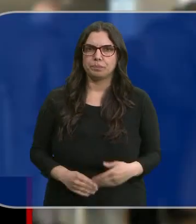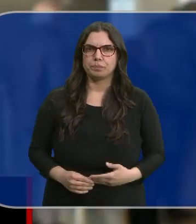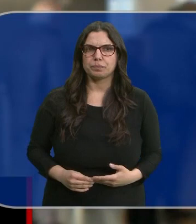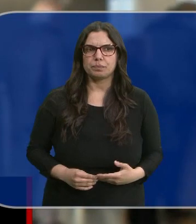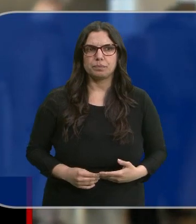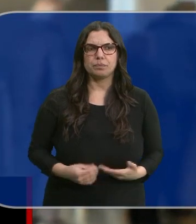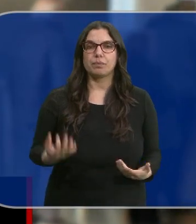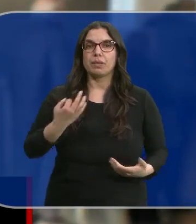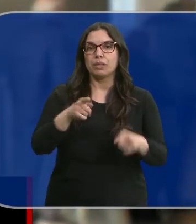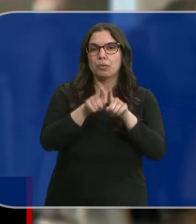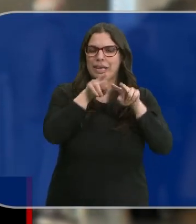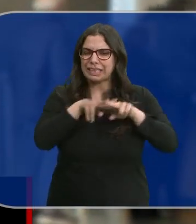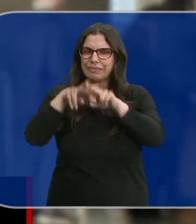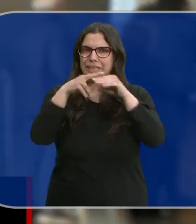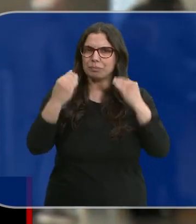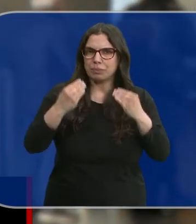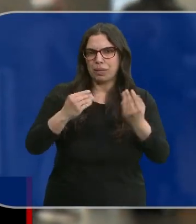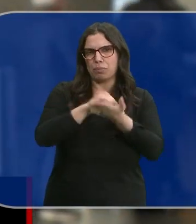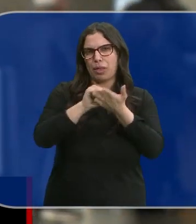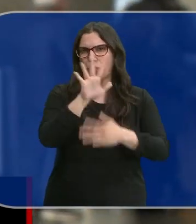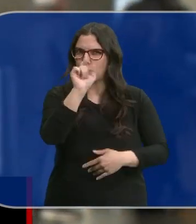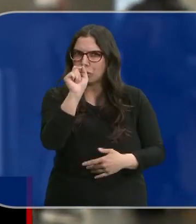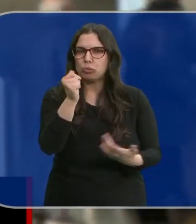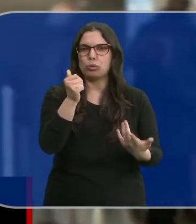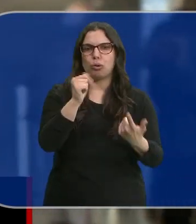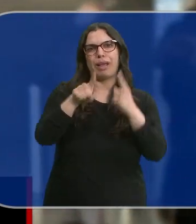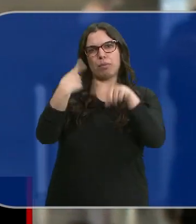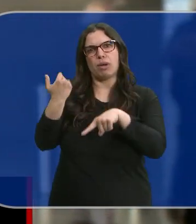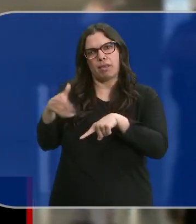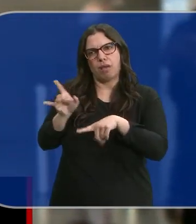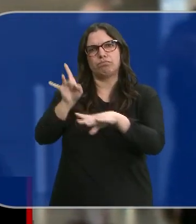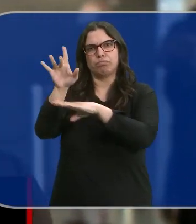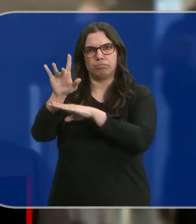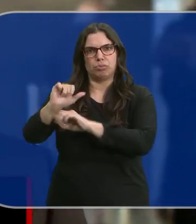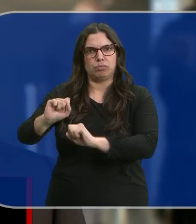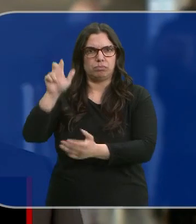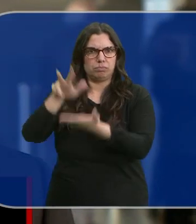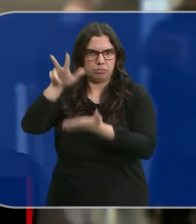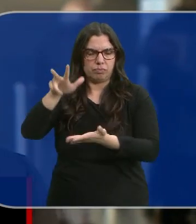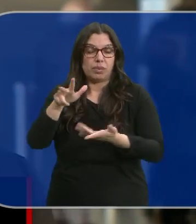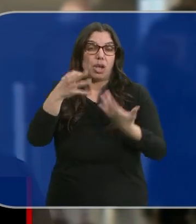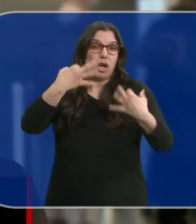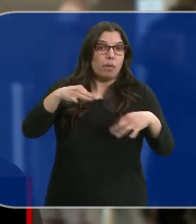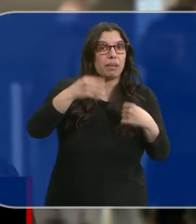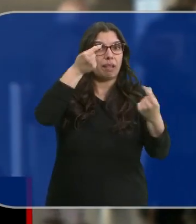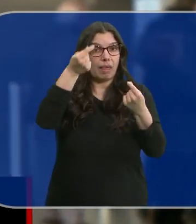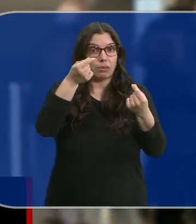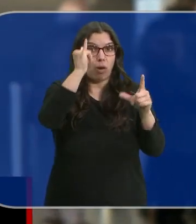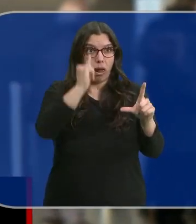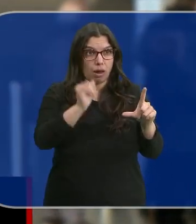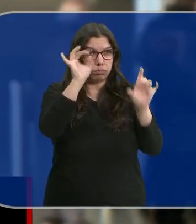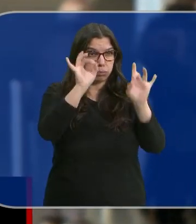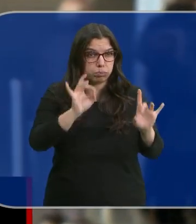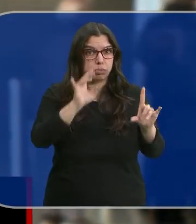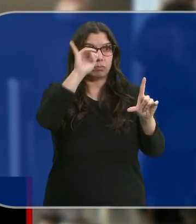Que dediquemos 5 minutitos a revisar el borrador antes de presentarlo. Normalmente los datos que tiene,